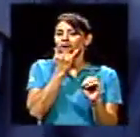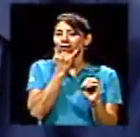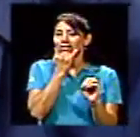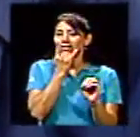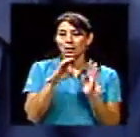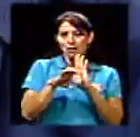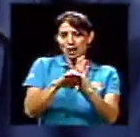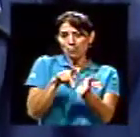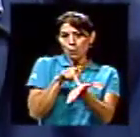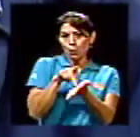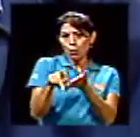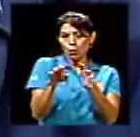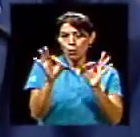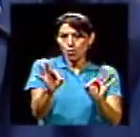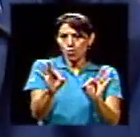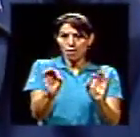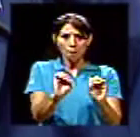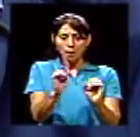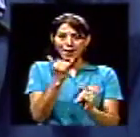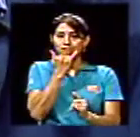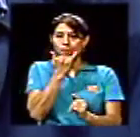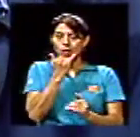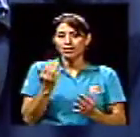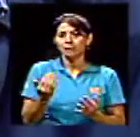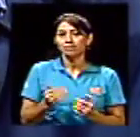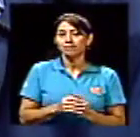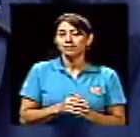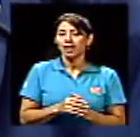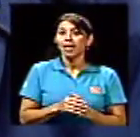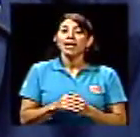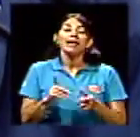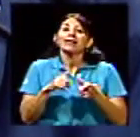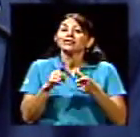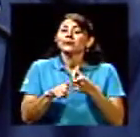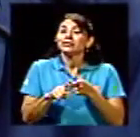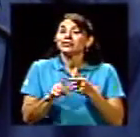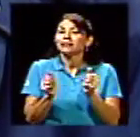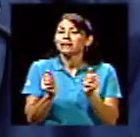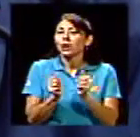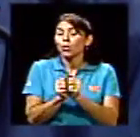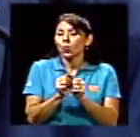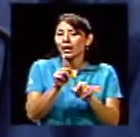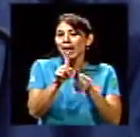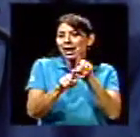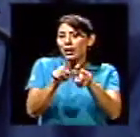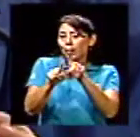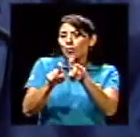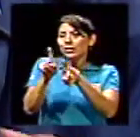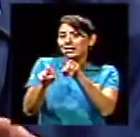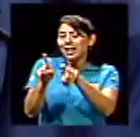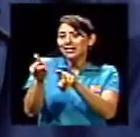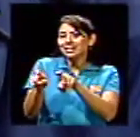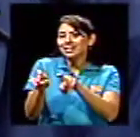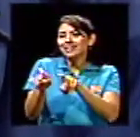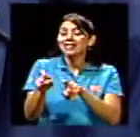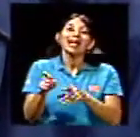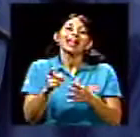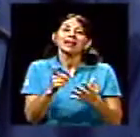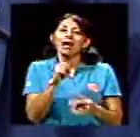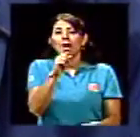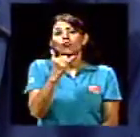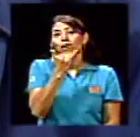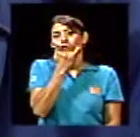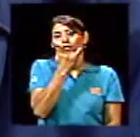digamos, sin errores. Y entonces, con las encuestas se comete, digamos, hay un error solo por el hecho de